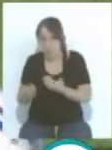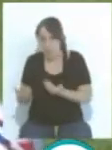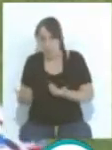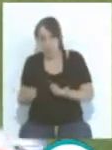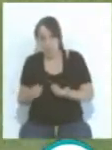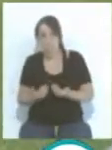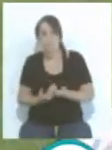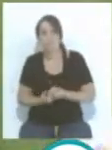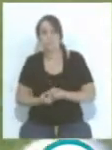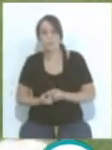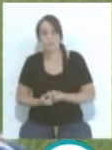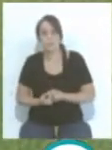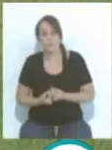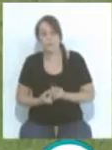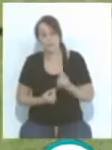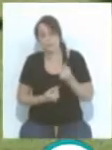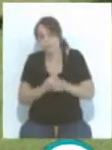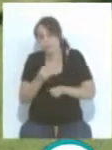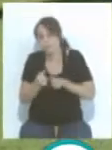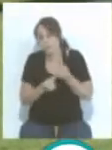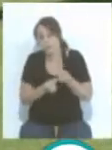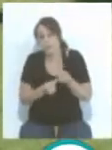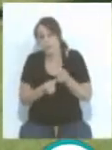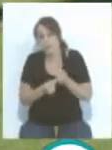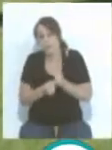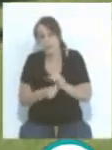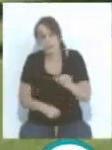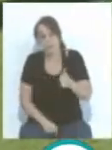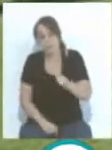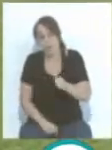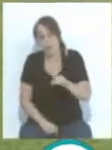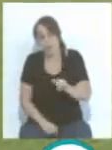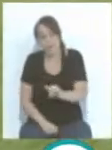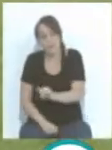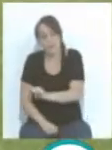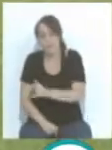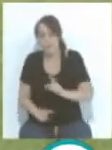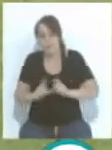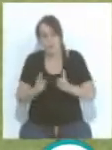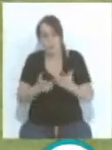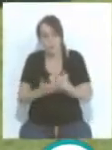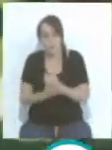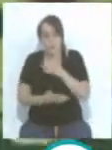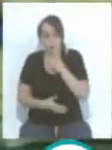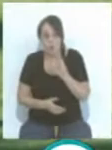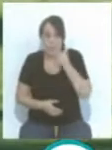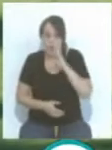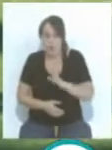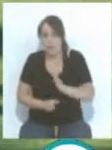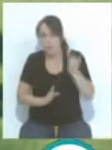saliendo nuevos casos continuamente en todos los equipos. Ahora sí, ha habido un parón a